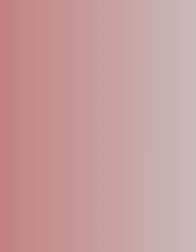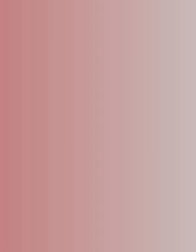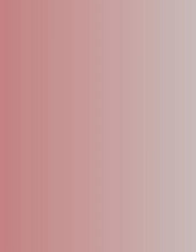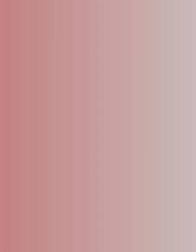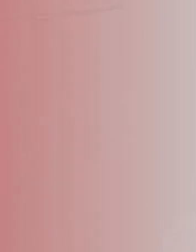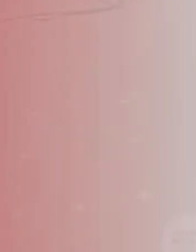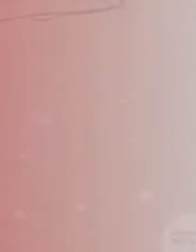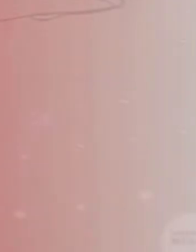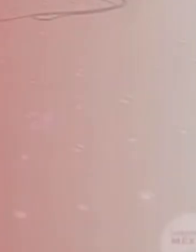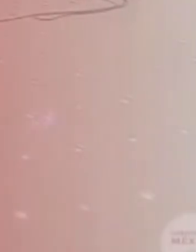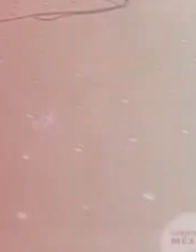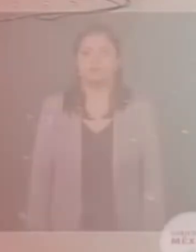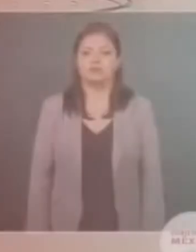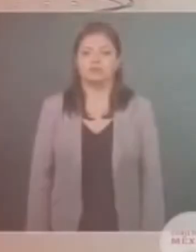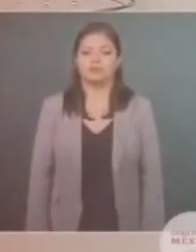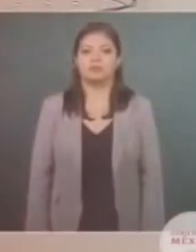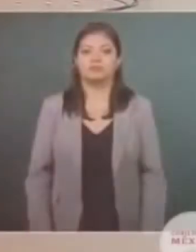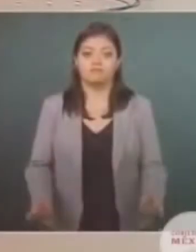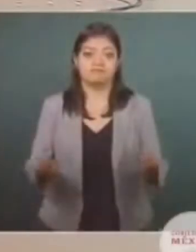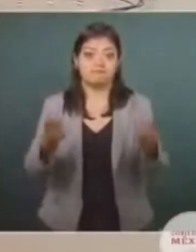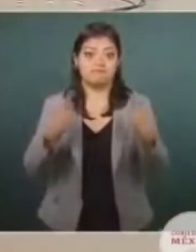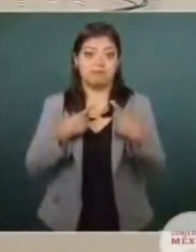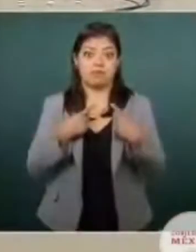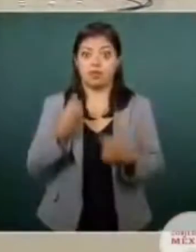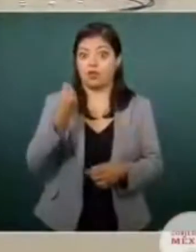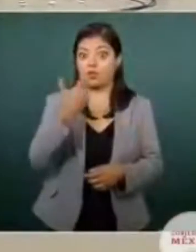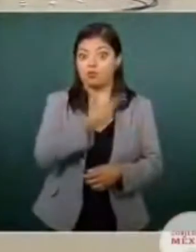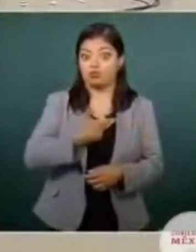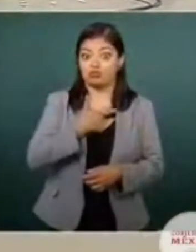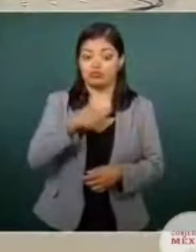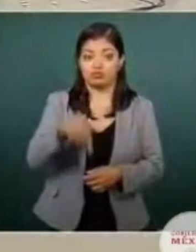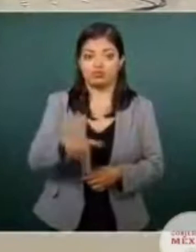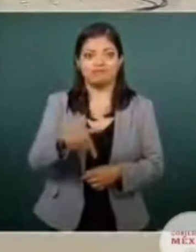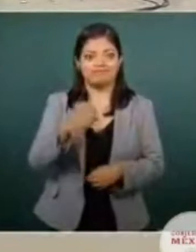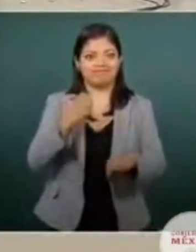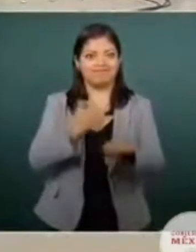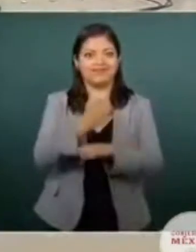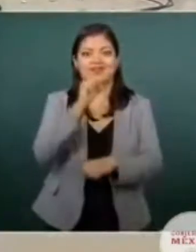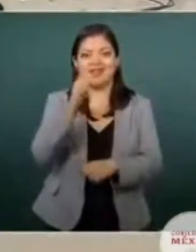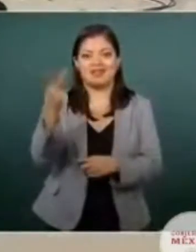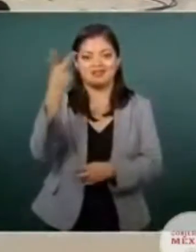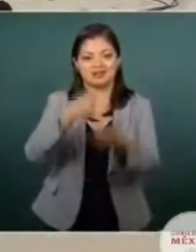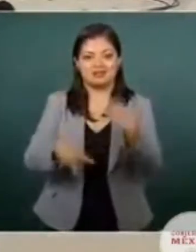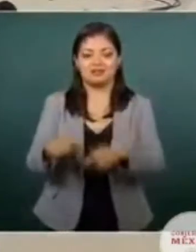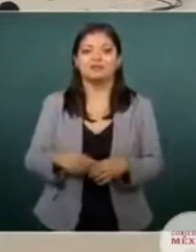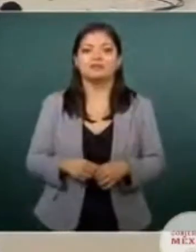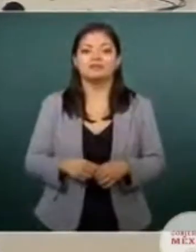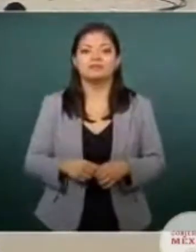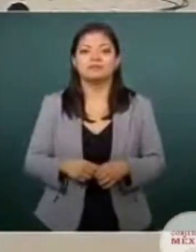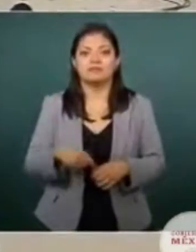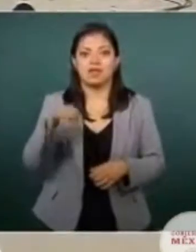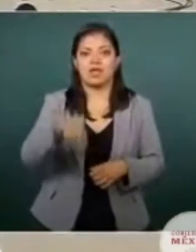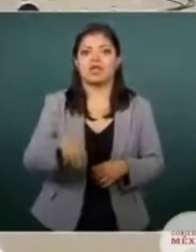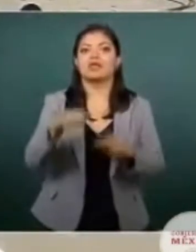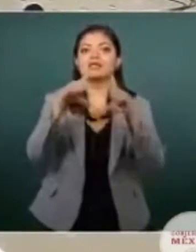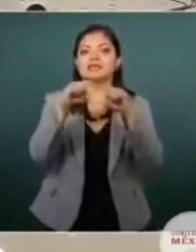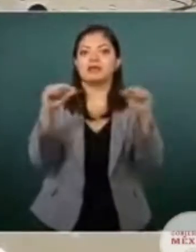Muchísimo gusto estar en Jalisco, aquí en Chapopan.